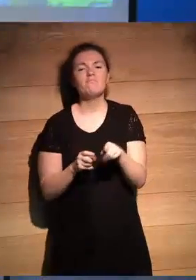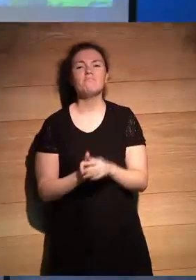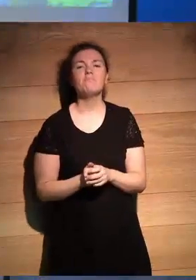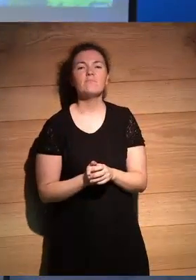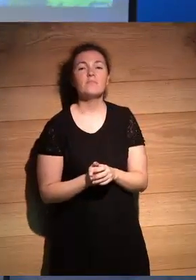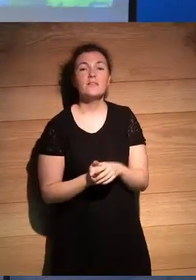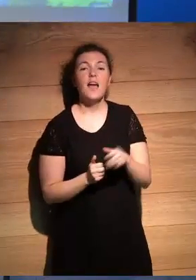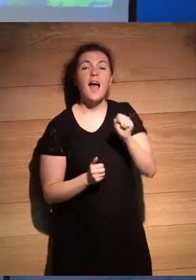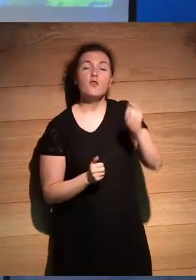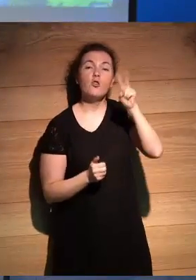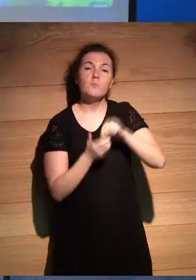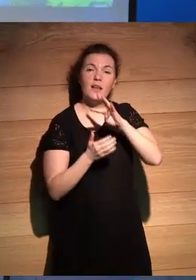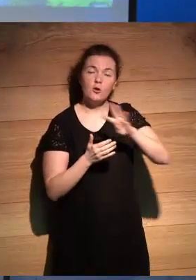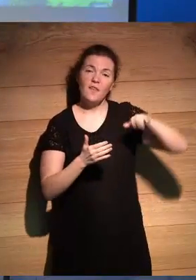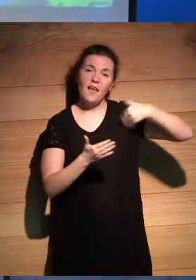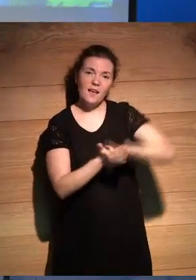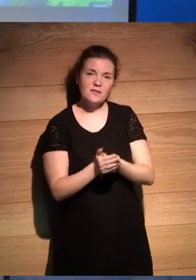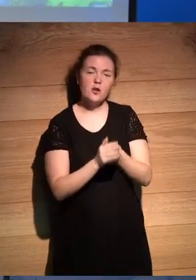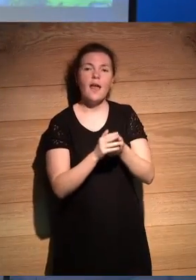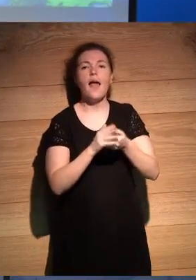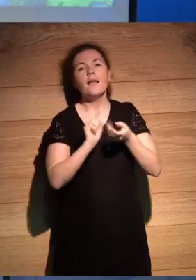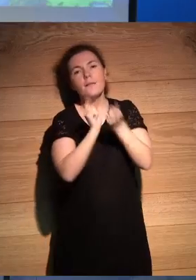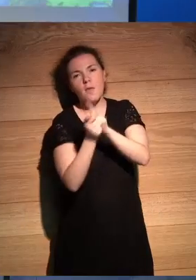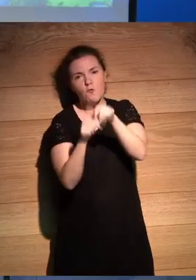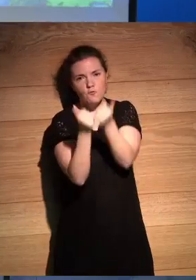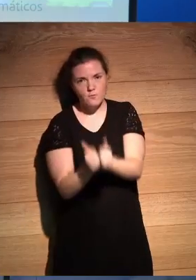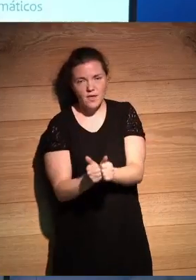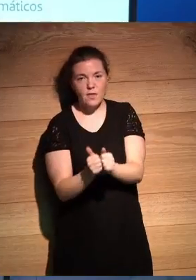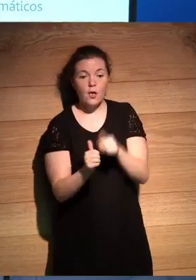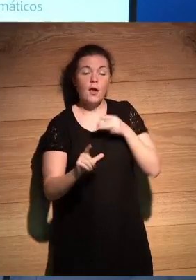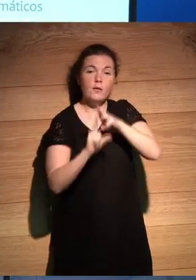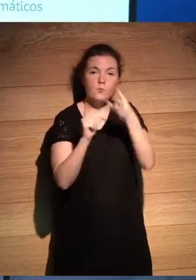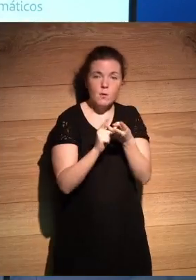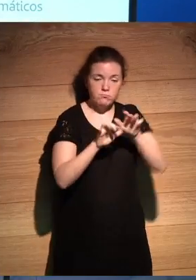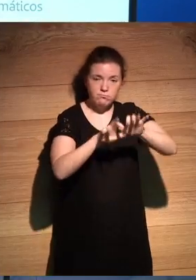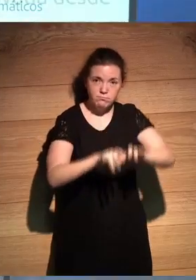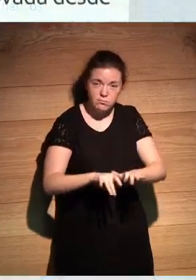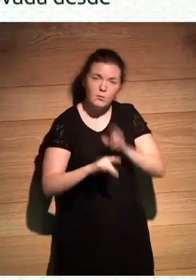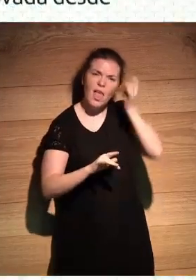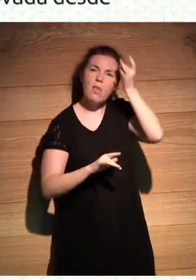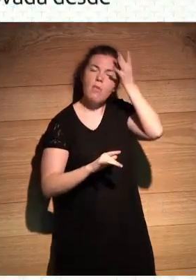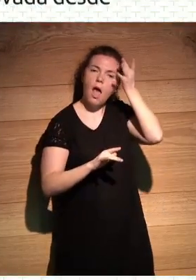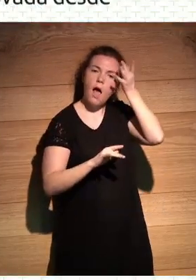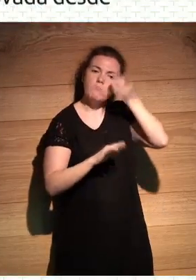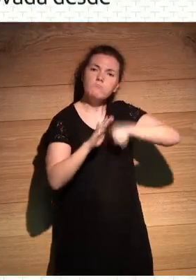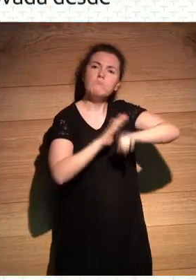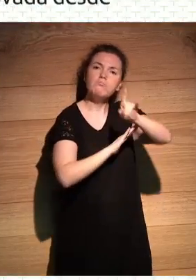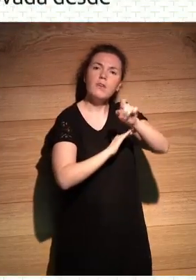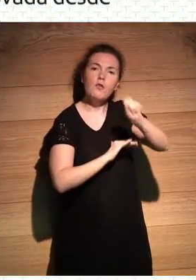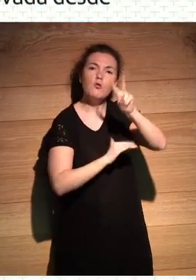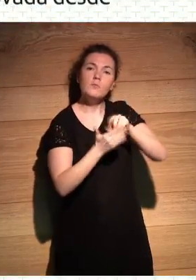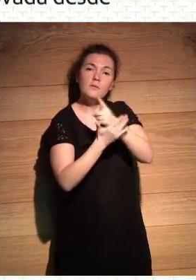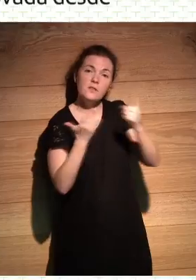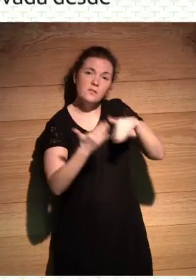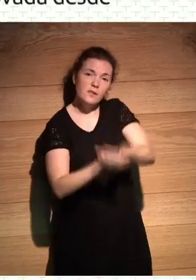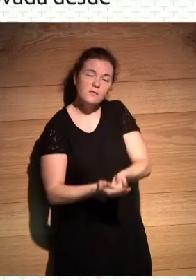hoy aquí. Desde 2014 cambiamos el formato de Altair Magazine, fuimos a la web y desarrollamos una idea que, además, luego, desde 2016,